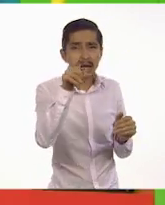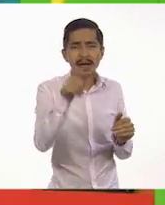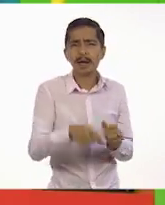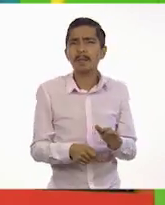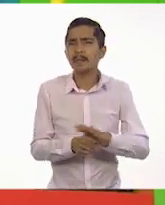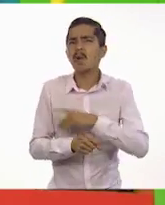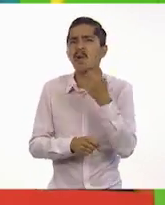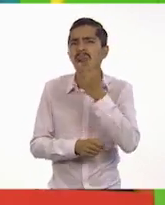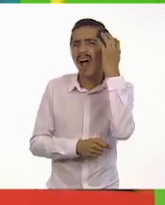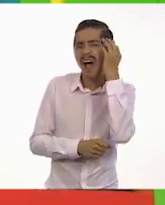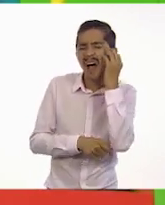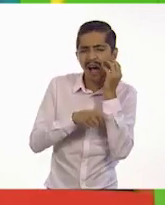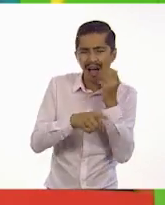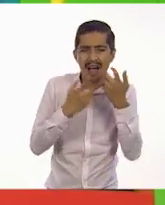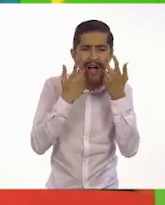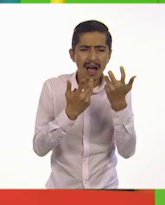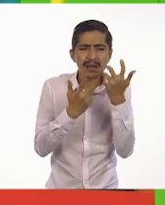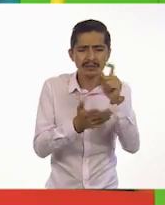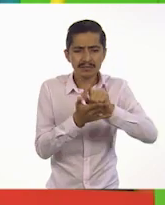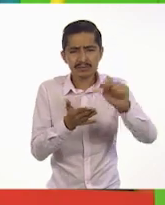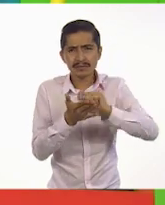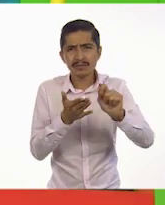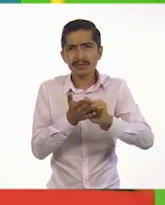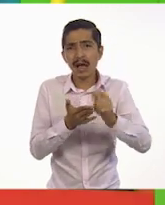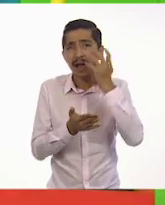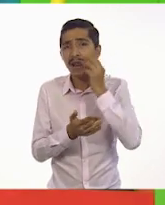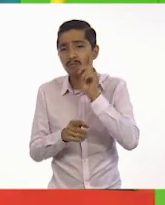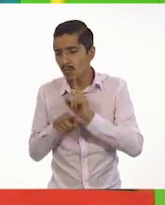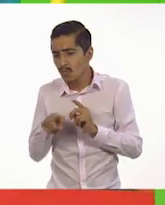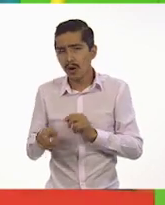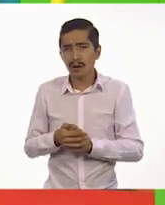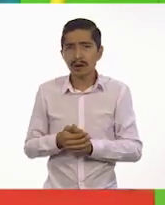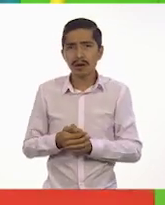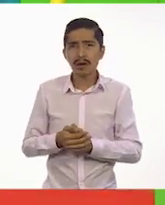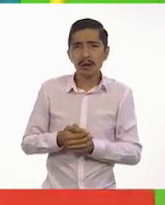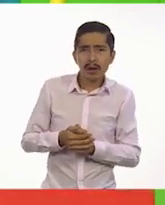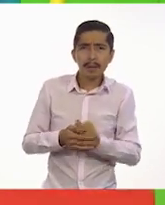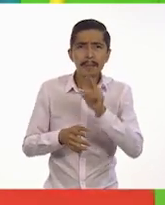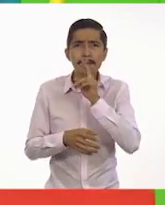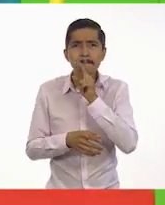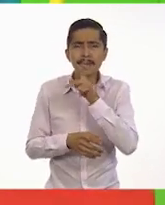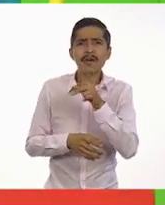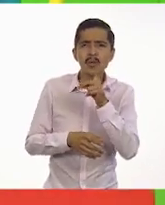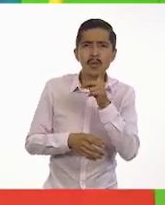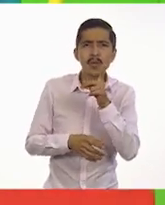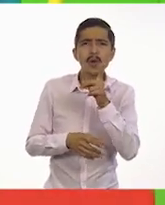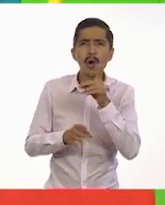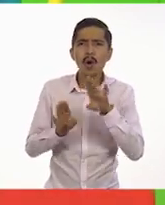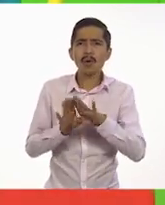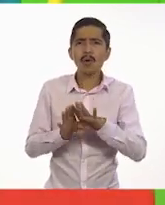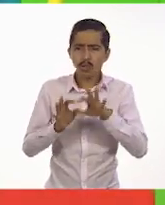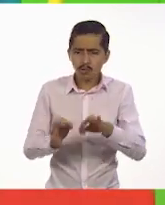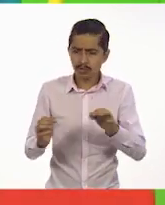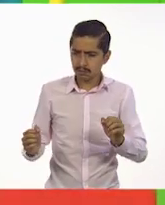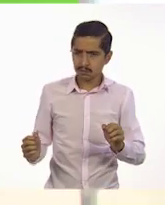creen que el león quiso escribir una carta a la leona en vez de decirle ese mensaje frente a frente?